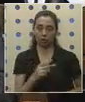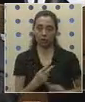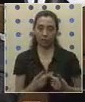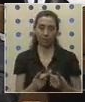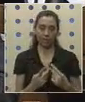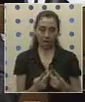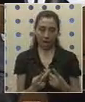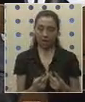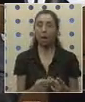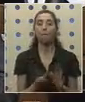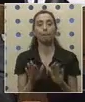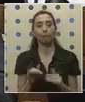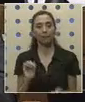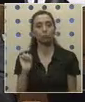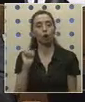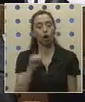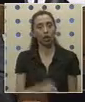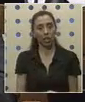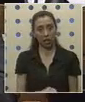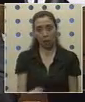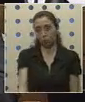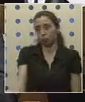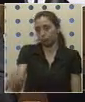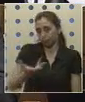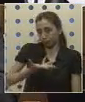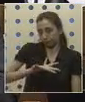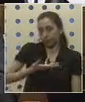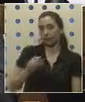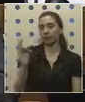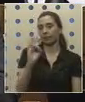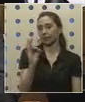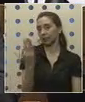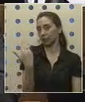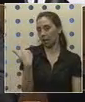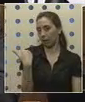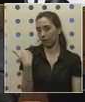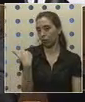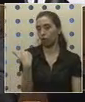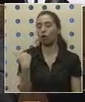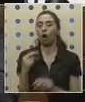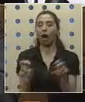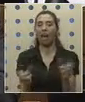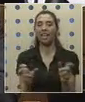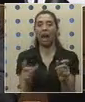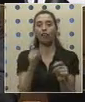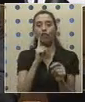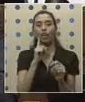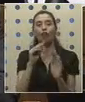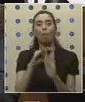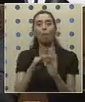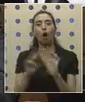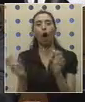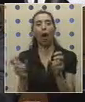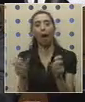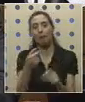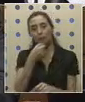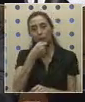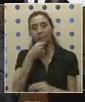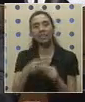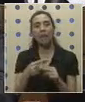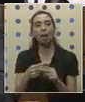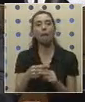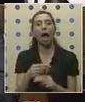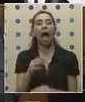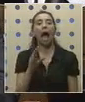El mismo reclamo, Presidente, recibí el día sábado, en un programa radial que tengo en la cadena de emisoras a los diputados,